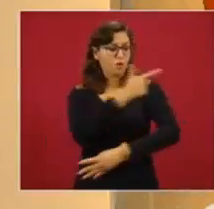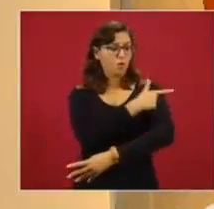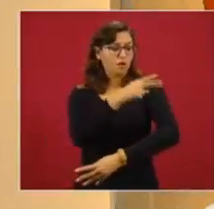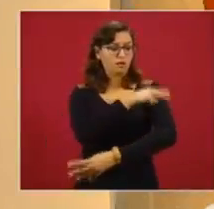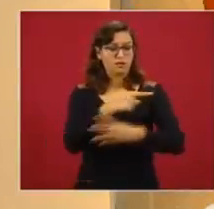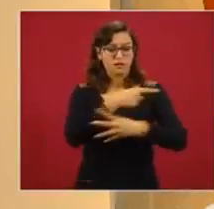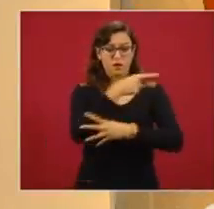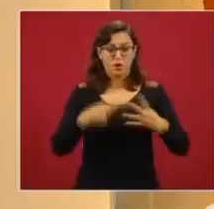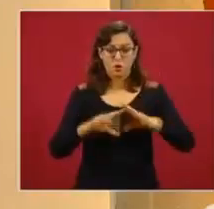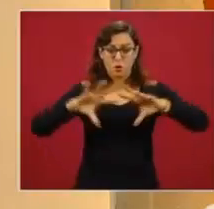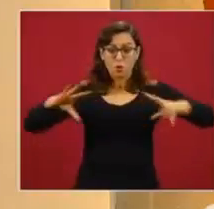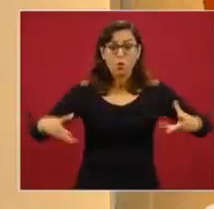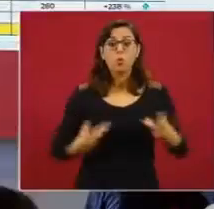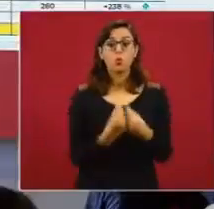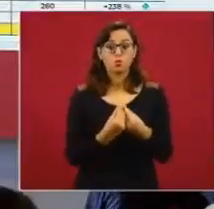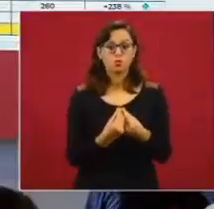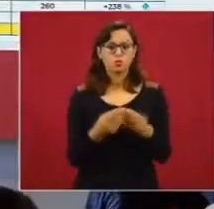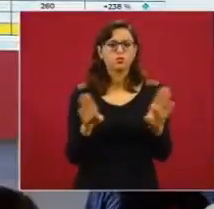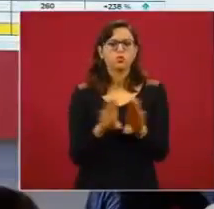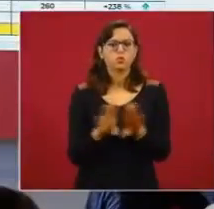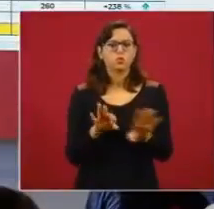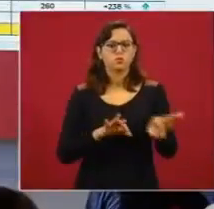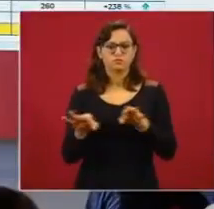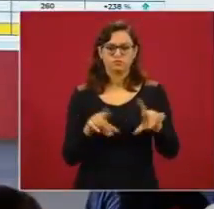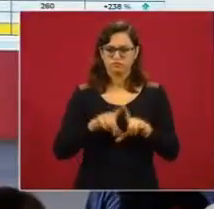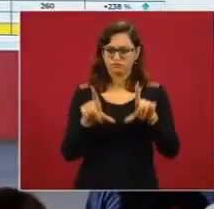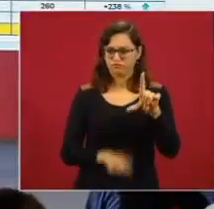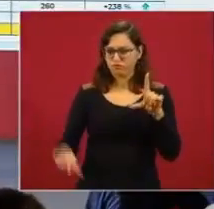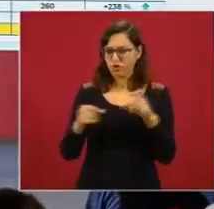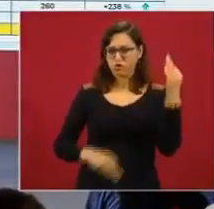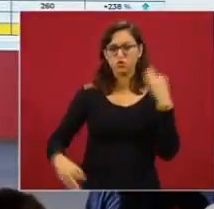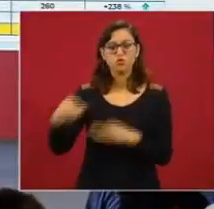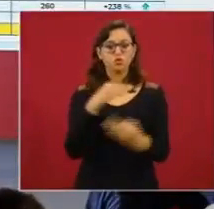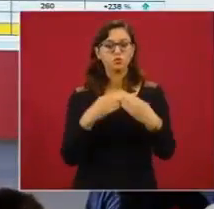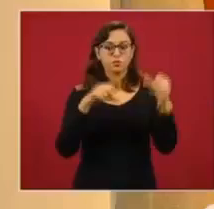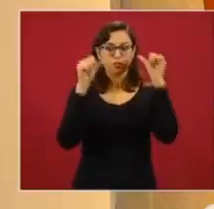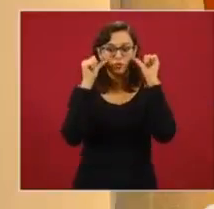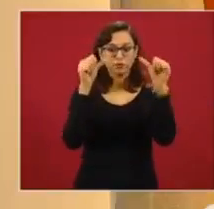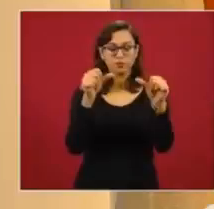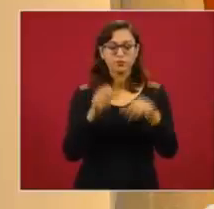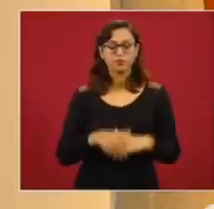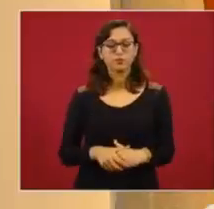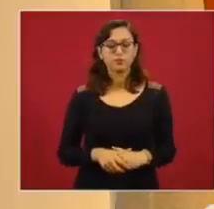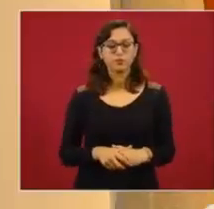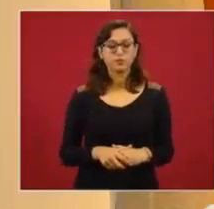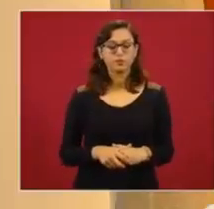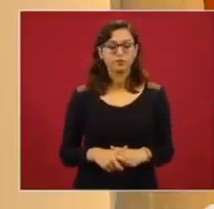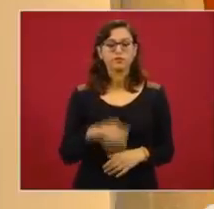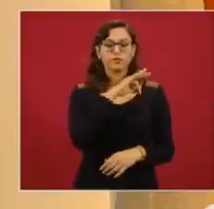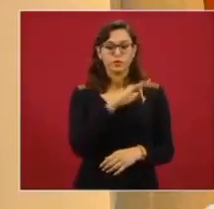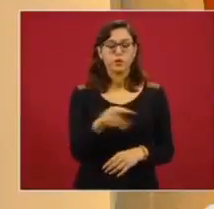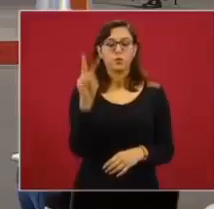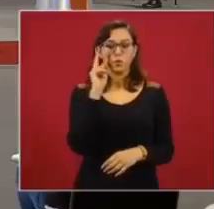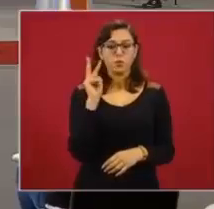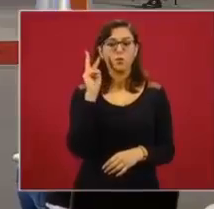los resultados. Son los resultados del Estado mexicano, de las fuerzas de seguridad del Estado mexicano. Y aquí vamos a observar